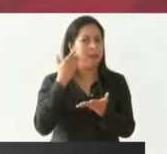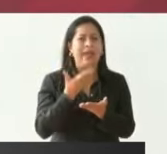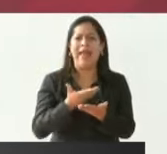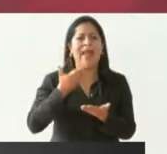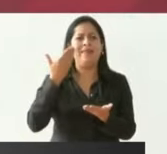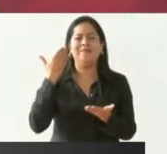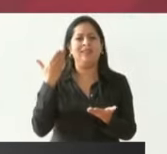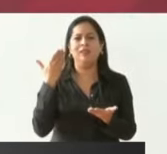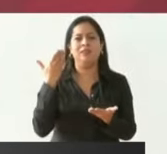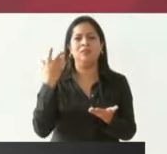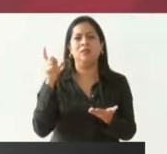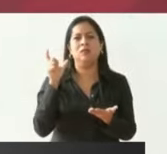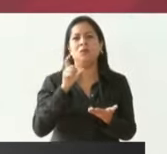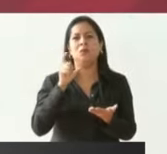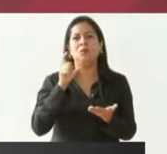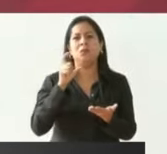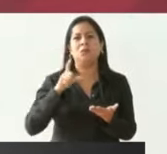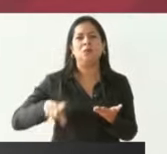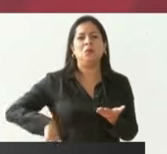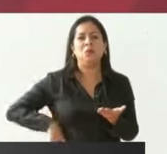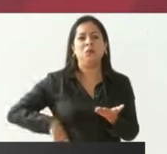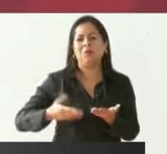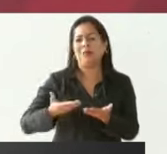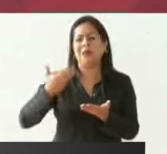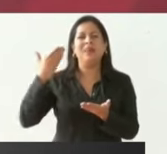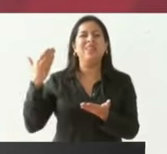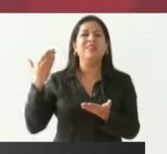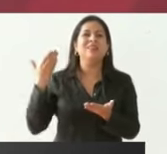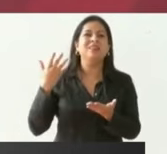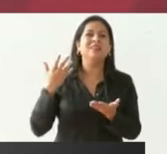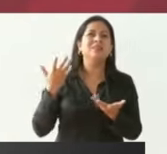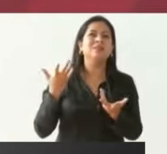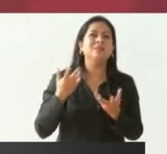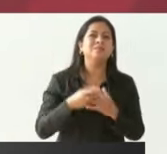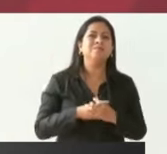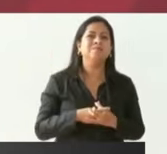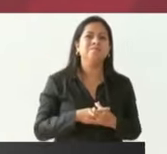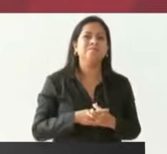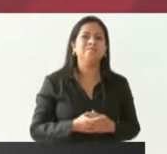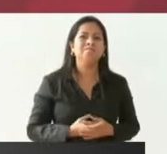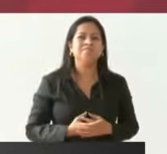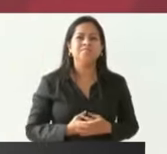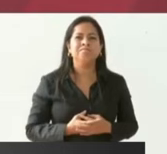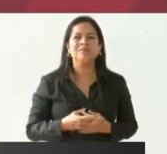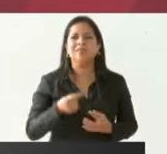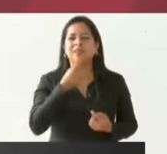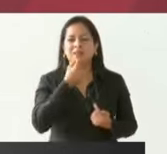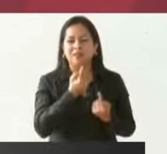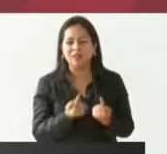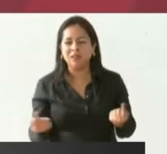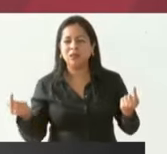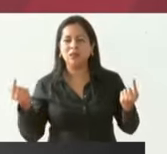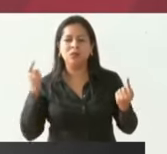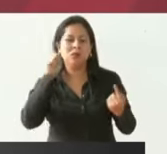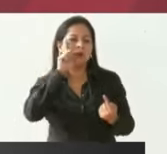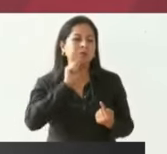cuando empezó el gobierno era de niña a niño